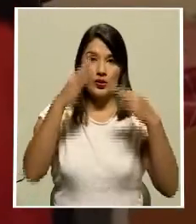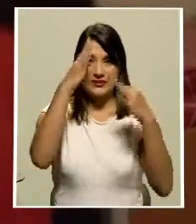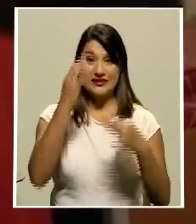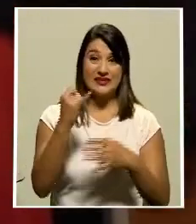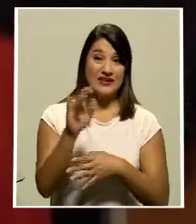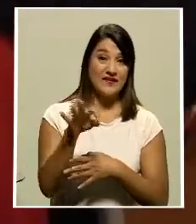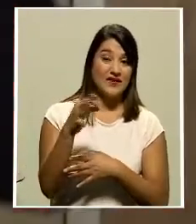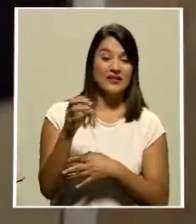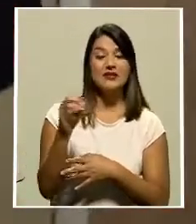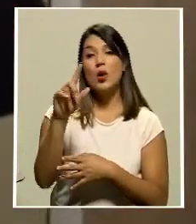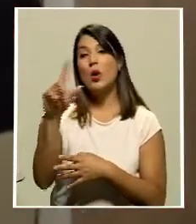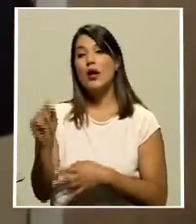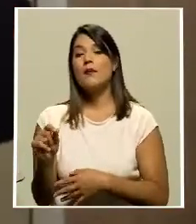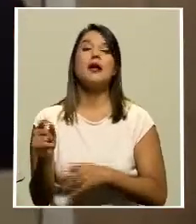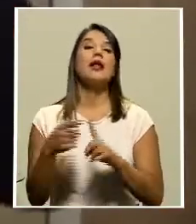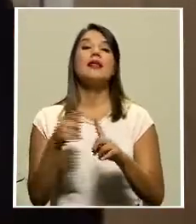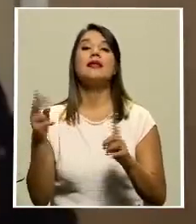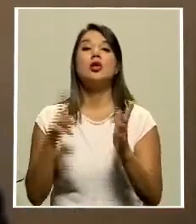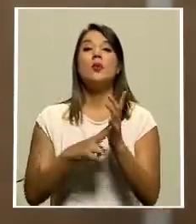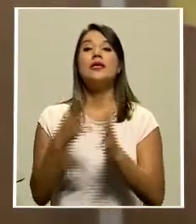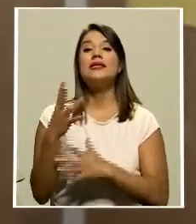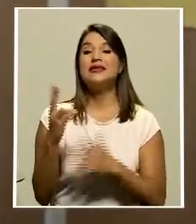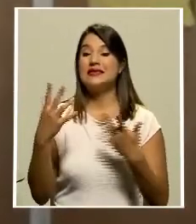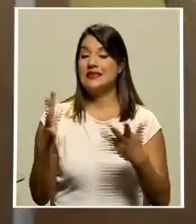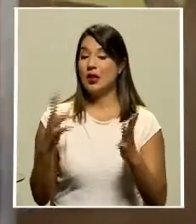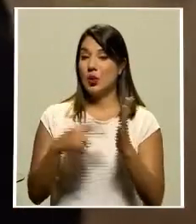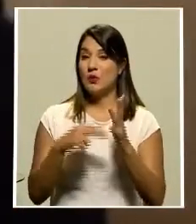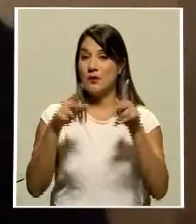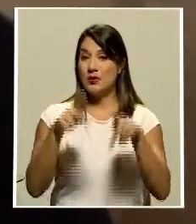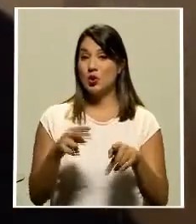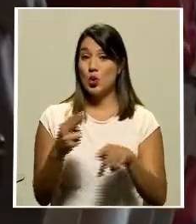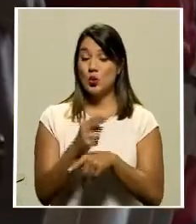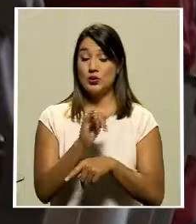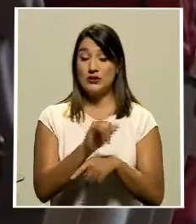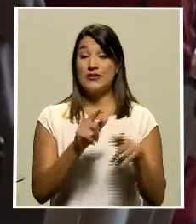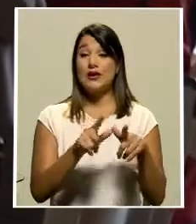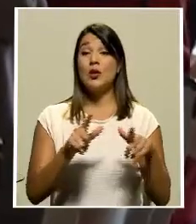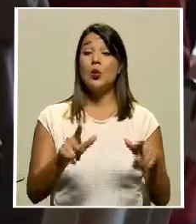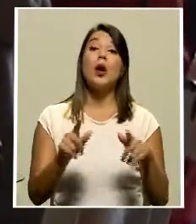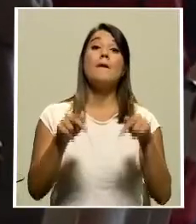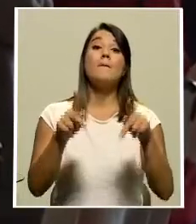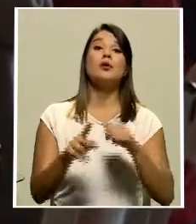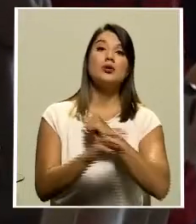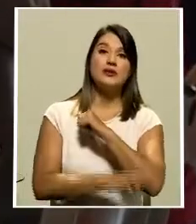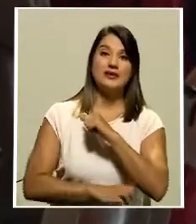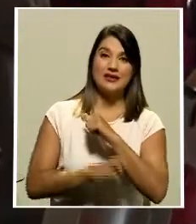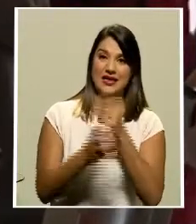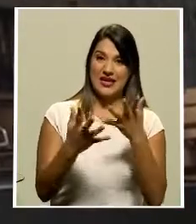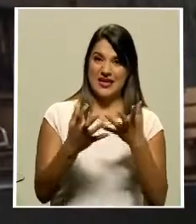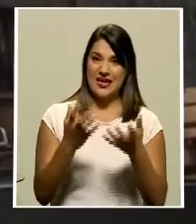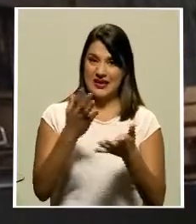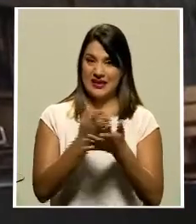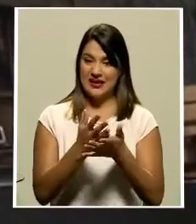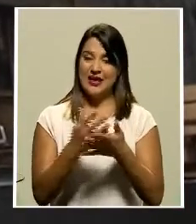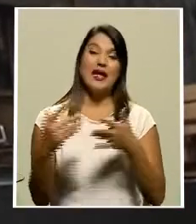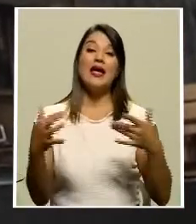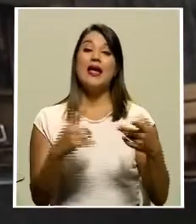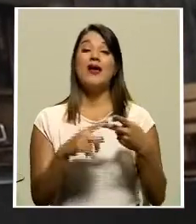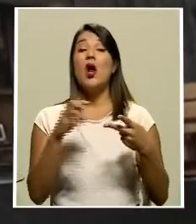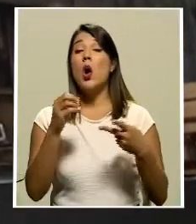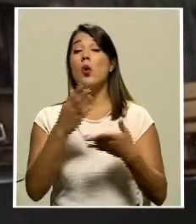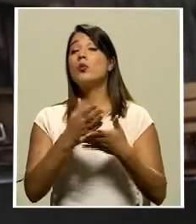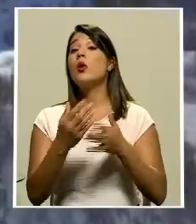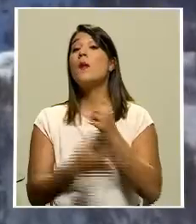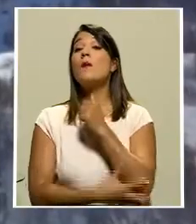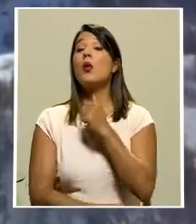2017 más de 2.000 personas han pasado por este refugio migrantes que huyen de las guerras y la pobreza y a los que ni